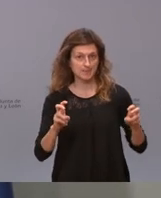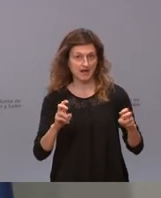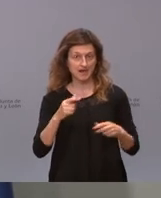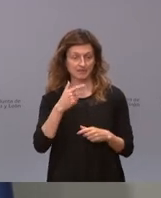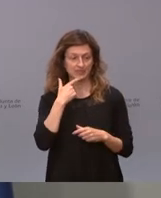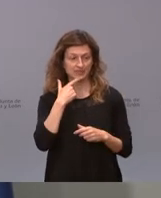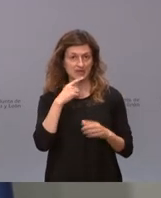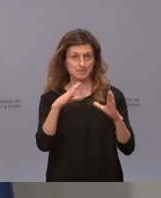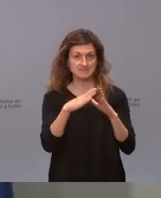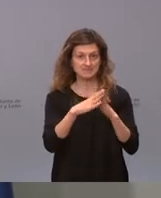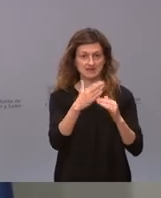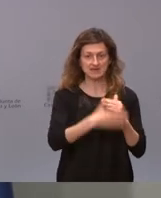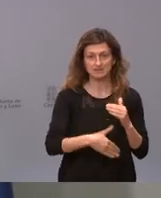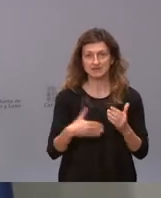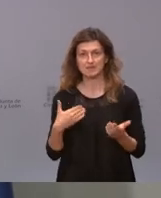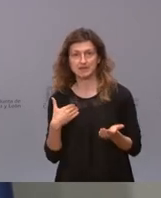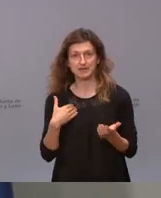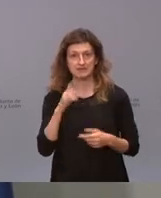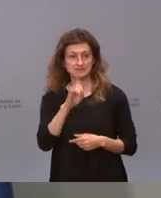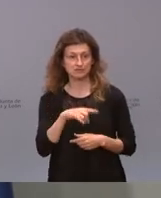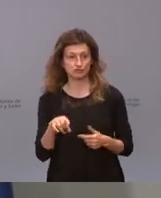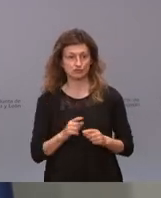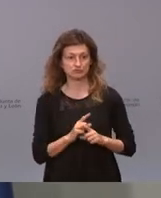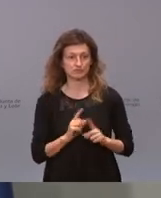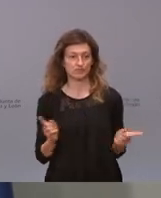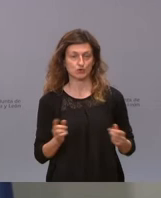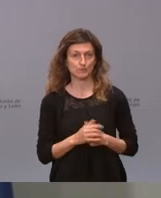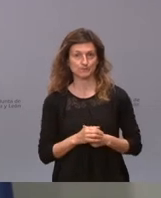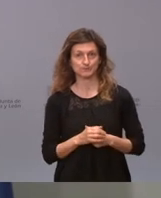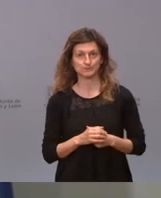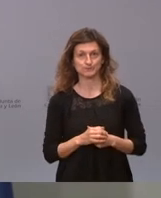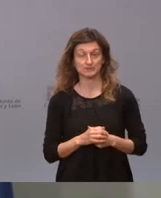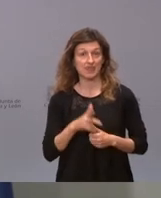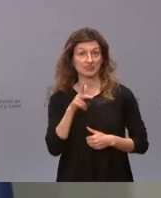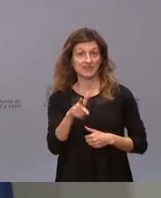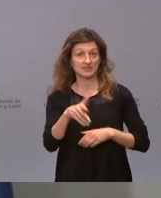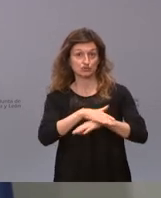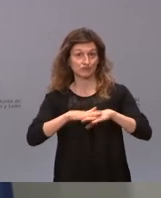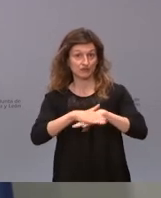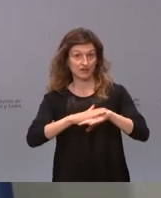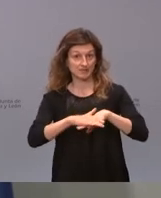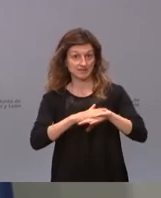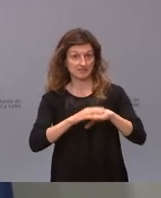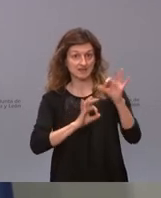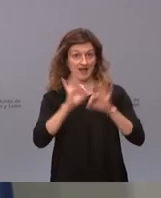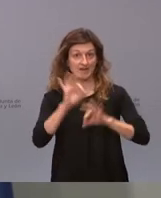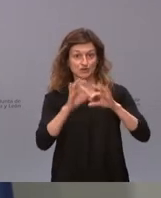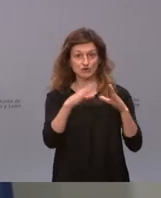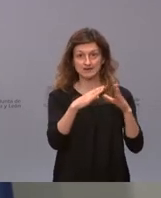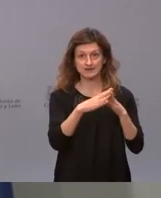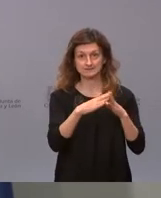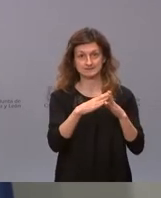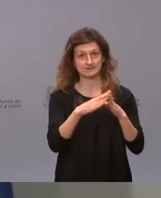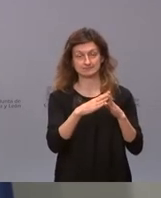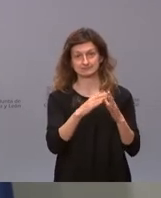limitadas las misas y las verbenas no las misas tampoco forma parte de los derechos fundamentales y los aforos de los templos tampoco están limitados